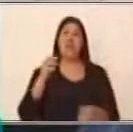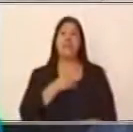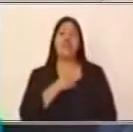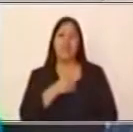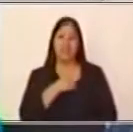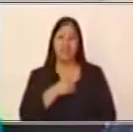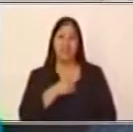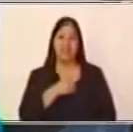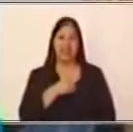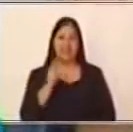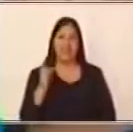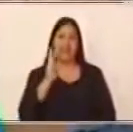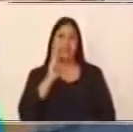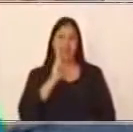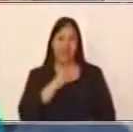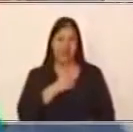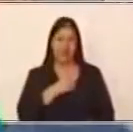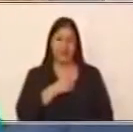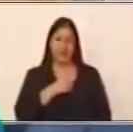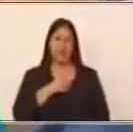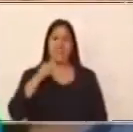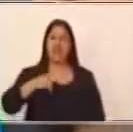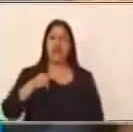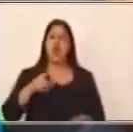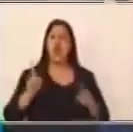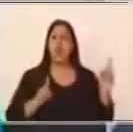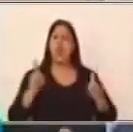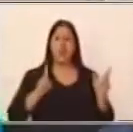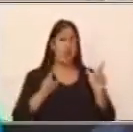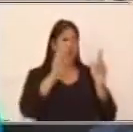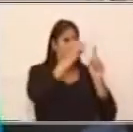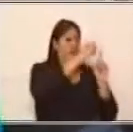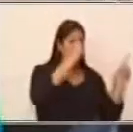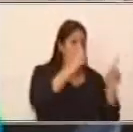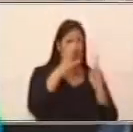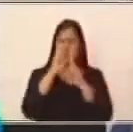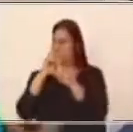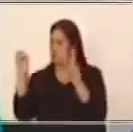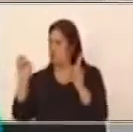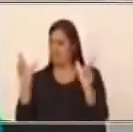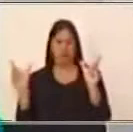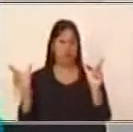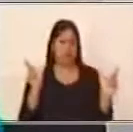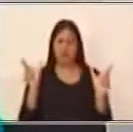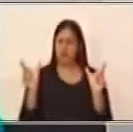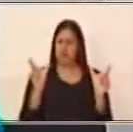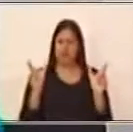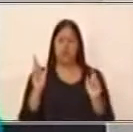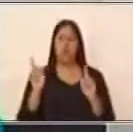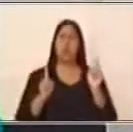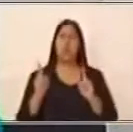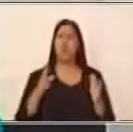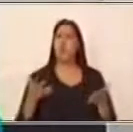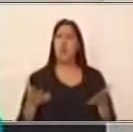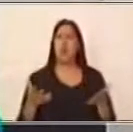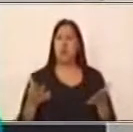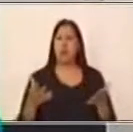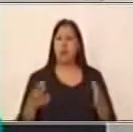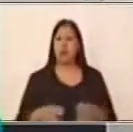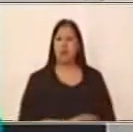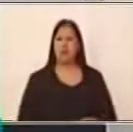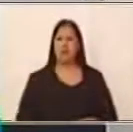identifica las proposiciones, o sea, las oraciones simples que conforman esta oración compuesta.